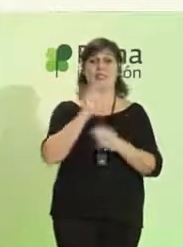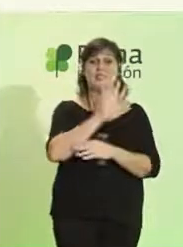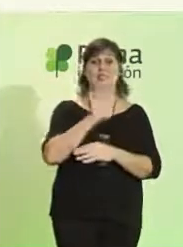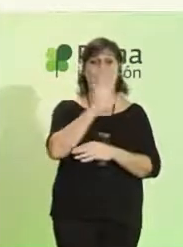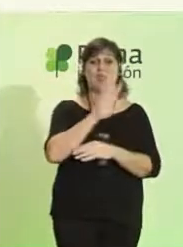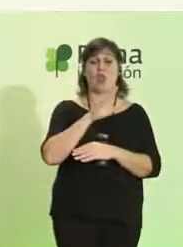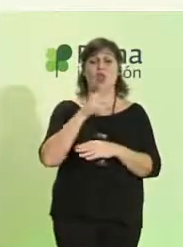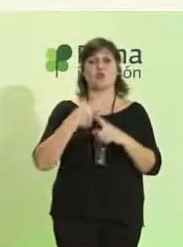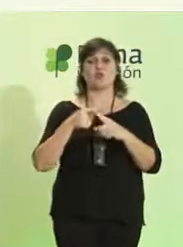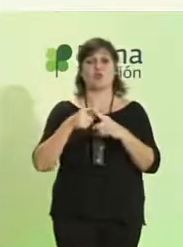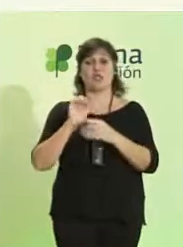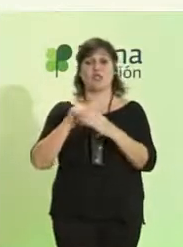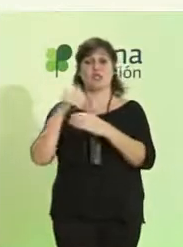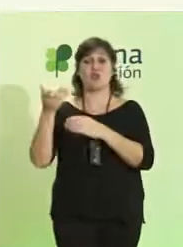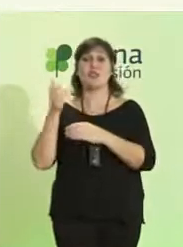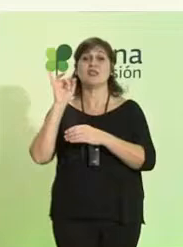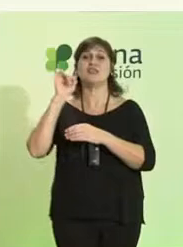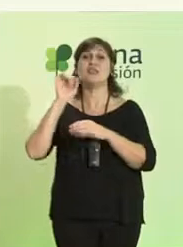y Globales,